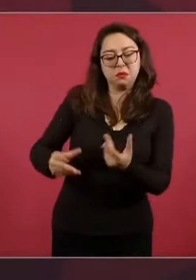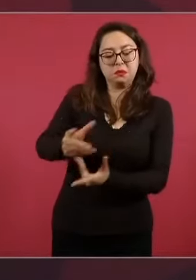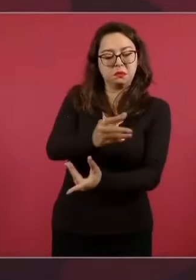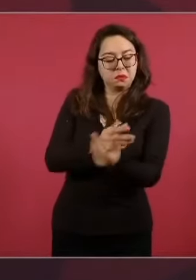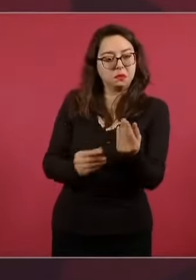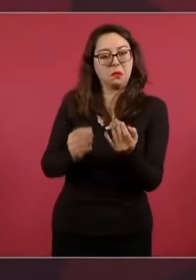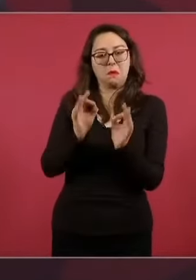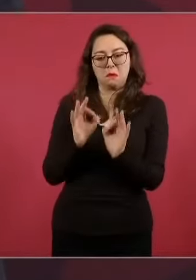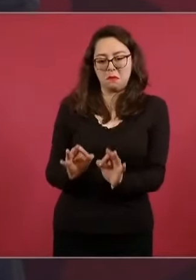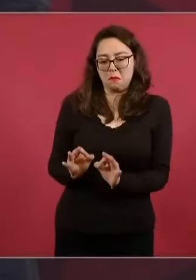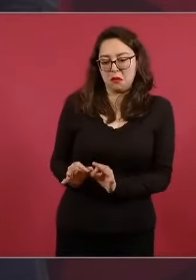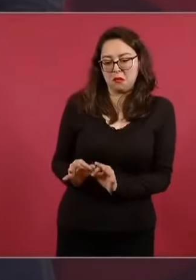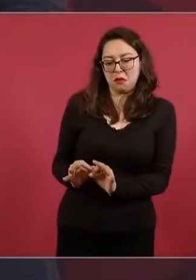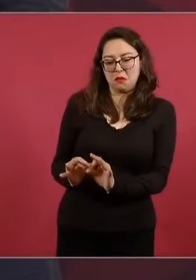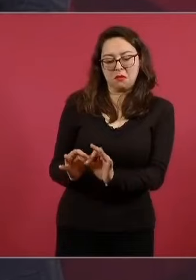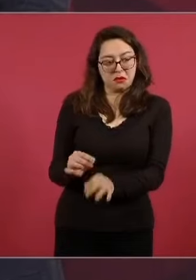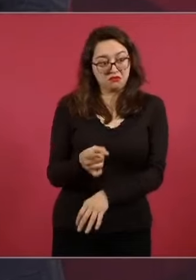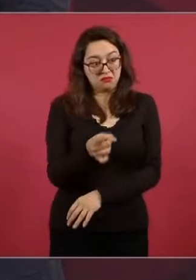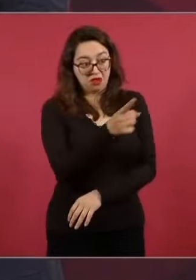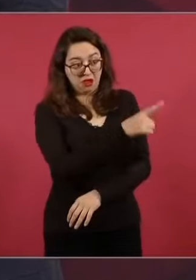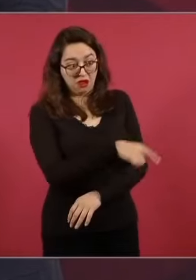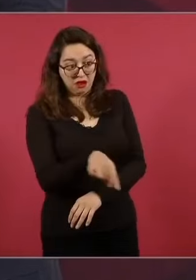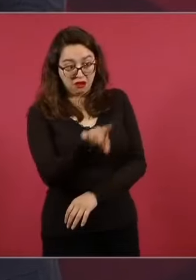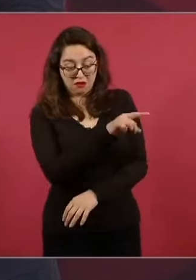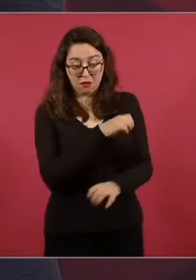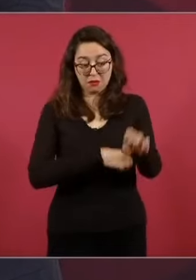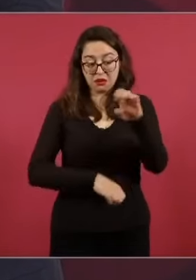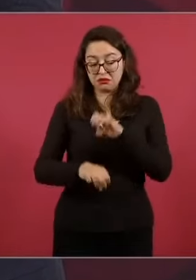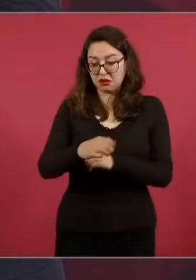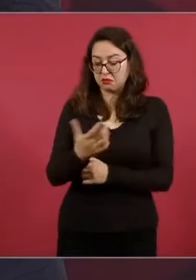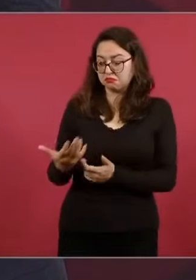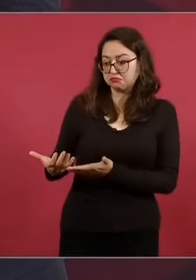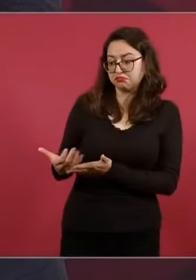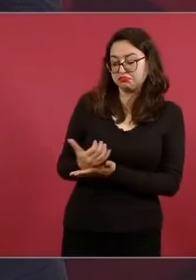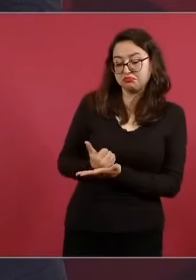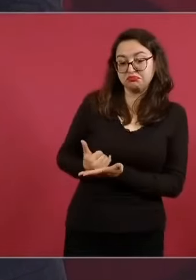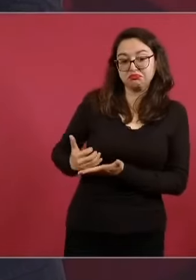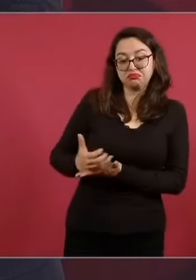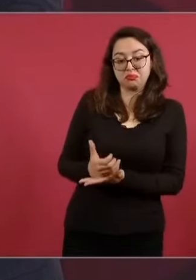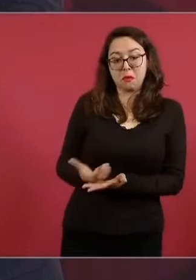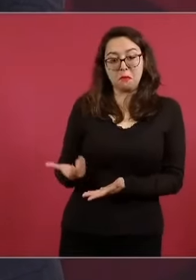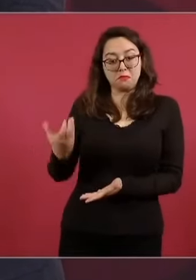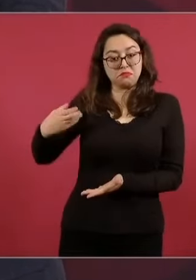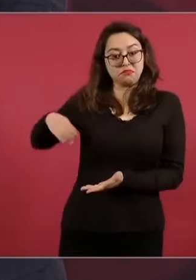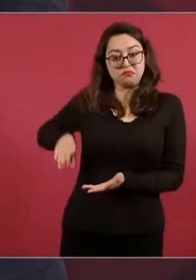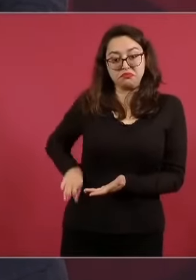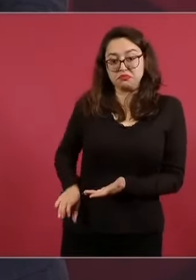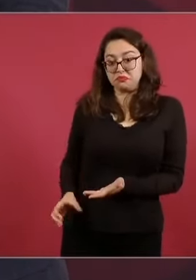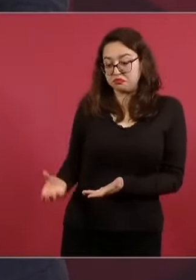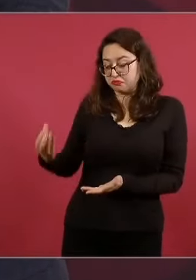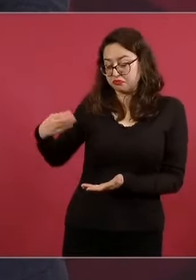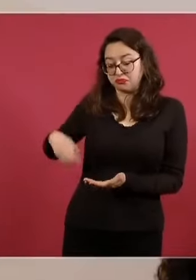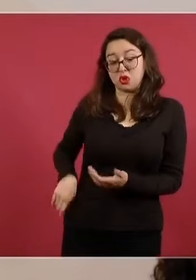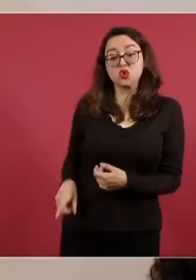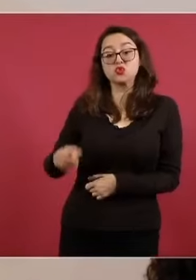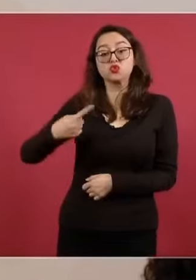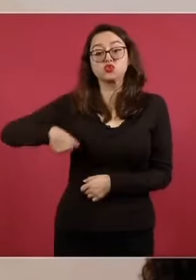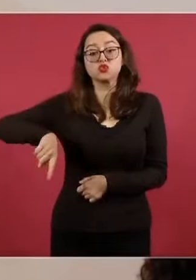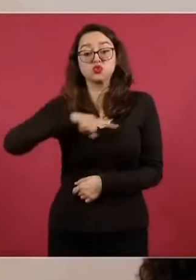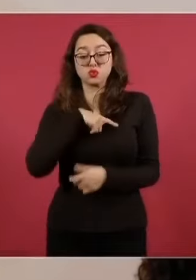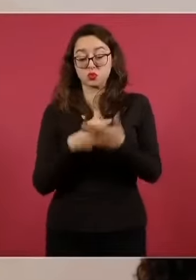nuestro modelo económico, lo que llamamos el humanismo mexicano,